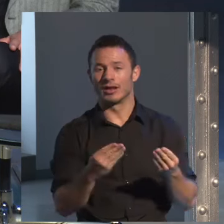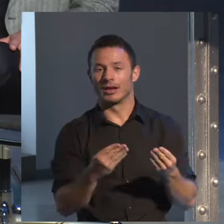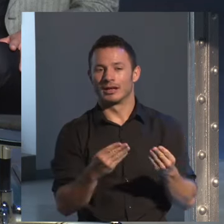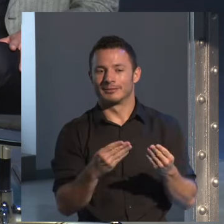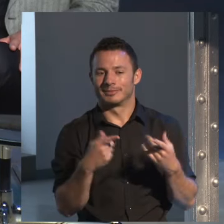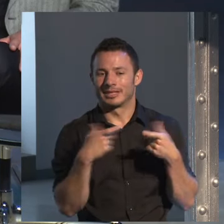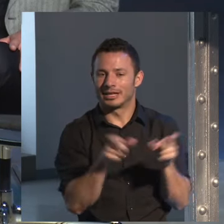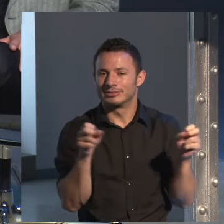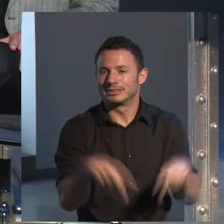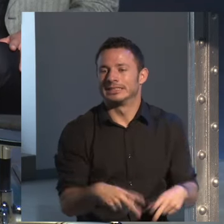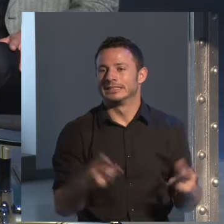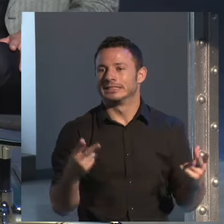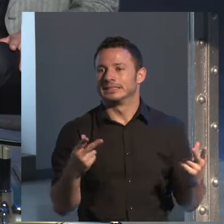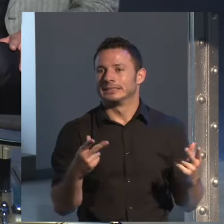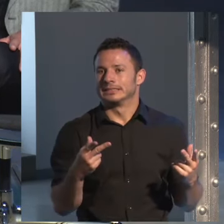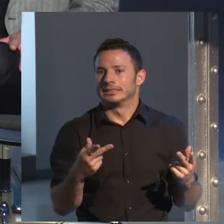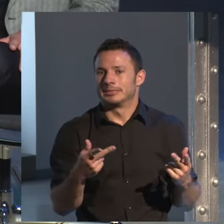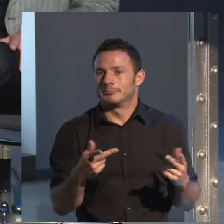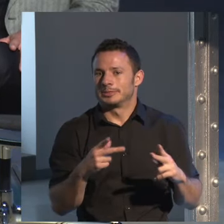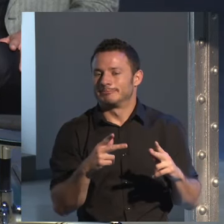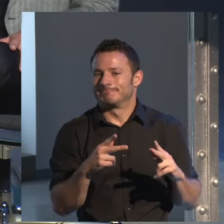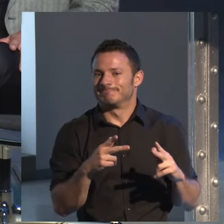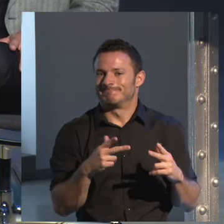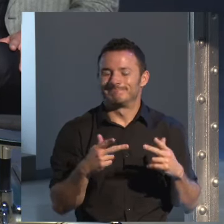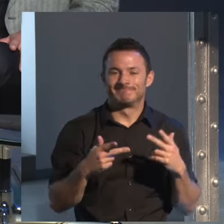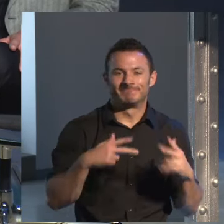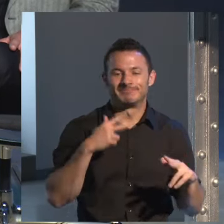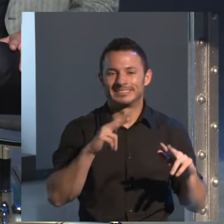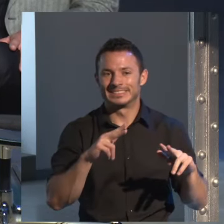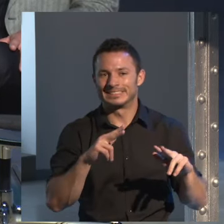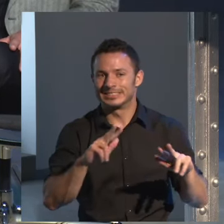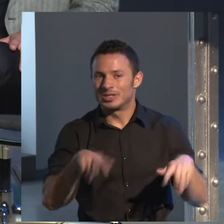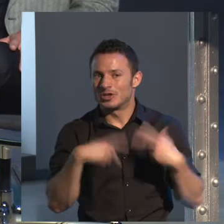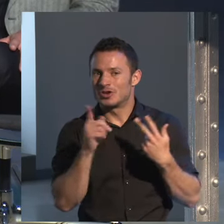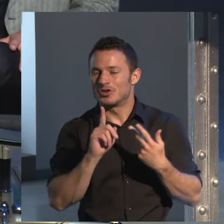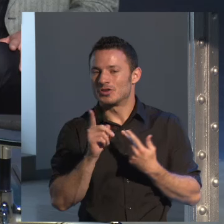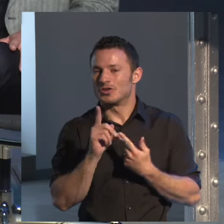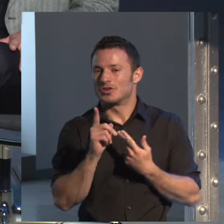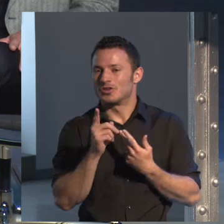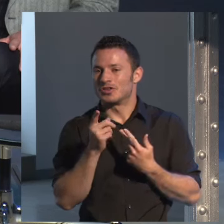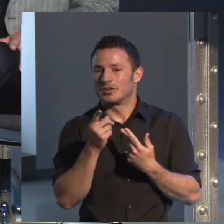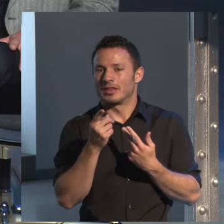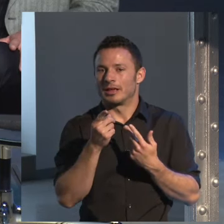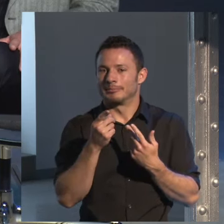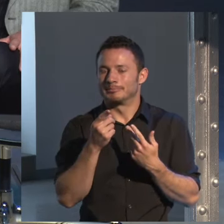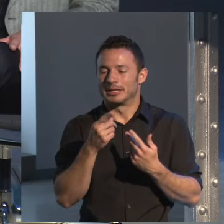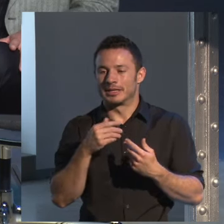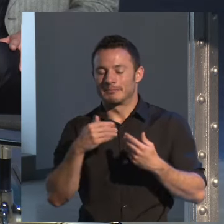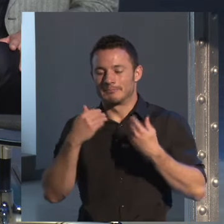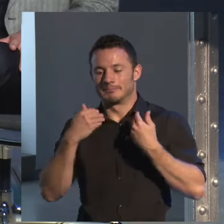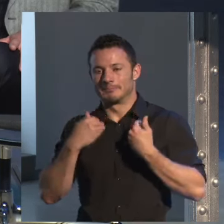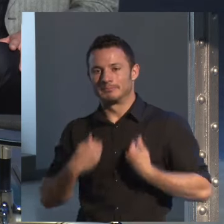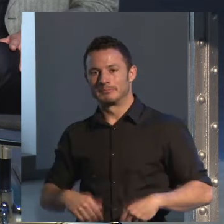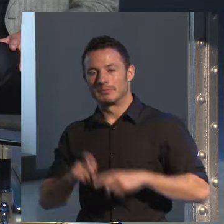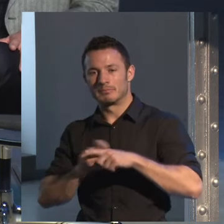género, pues muchas veces no te permite ejercitar alguno de los campos de tu personalidad, como es el humor,